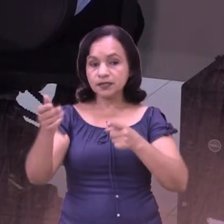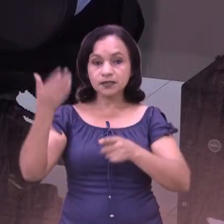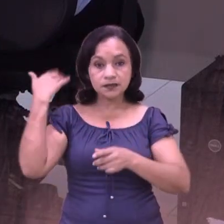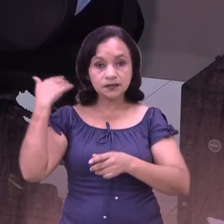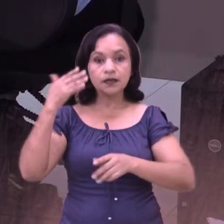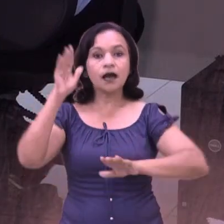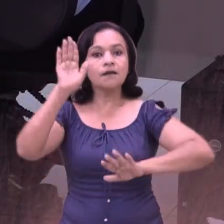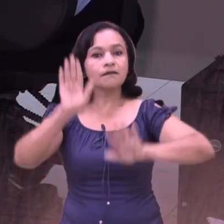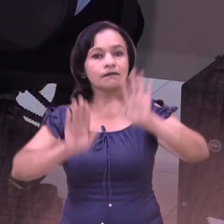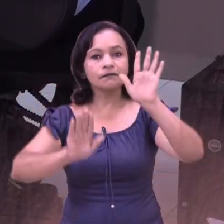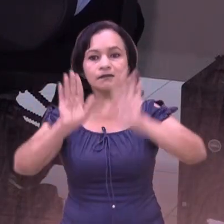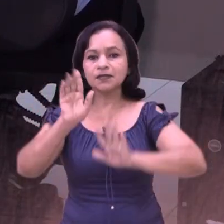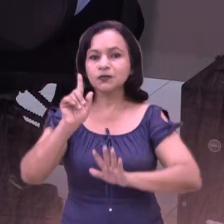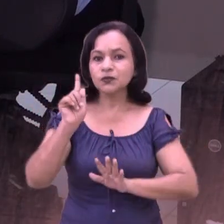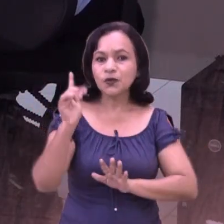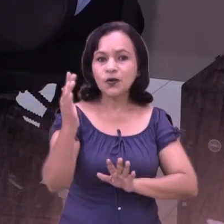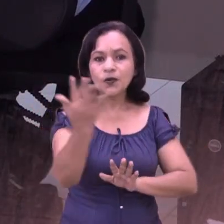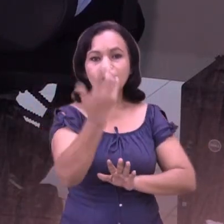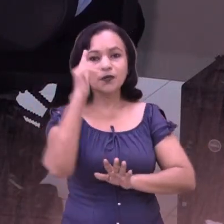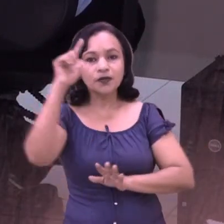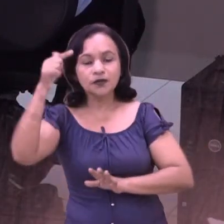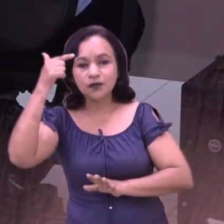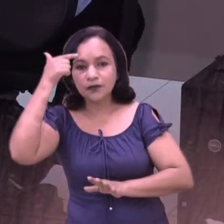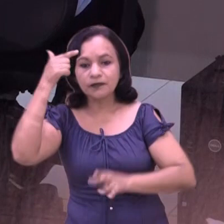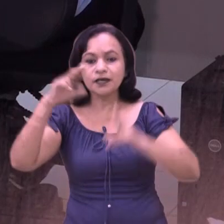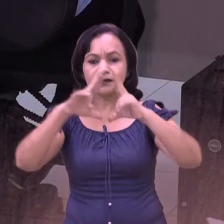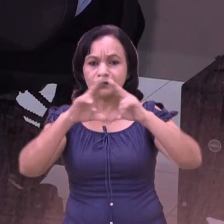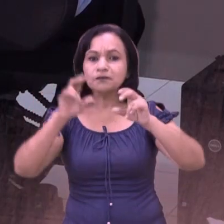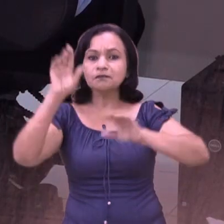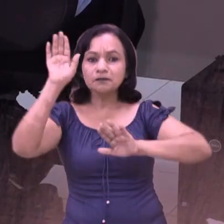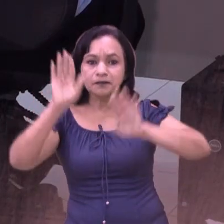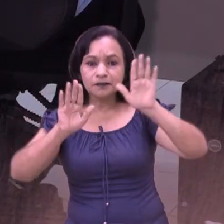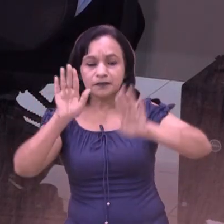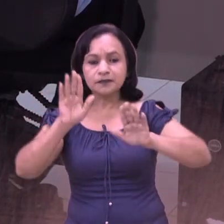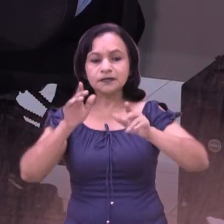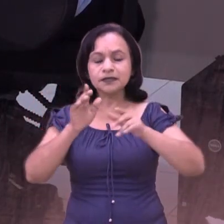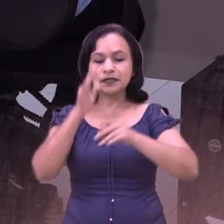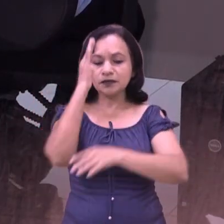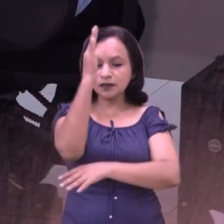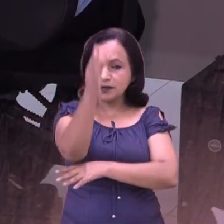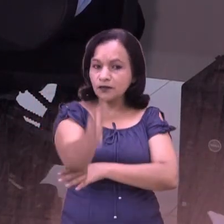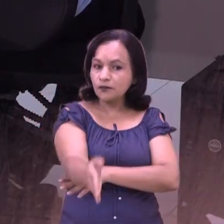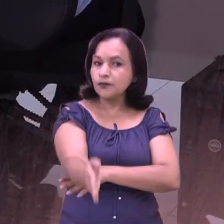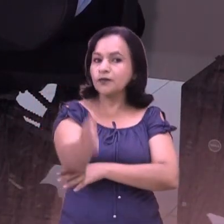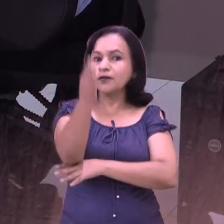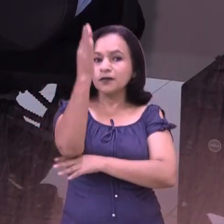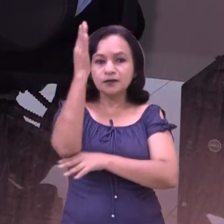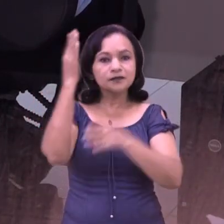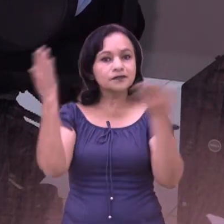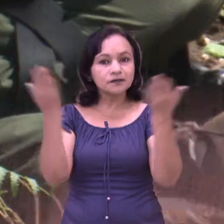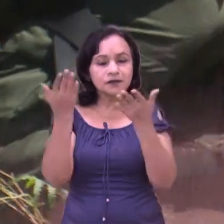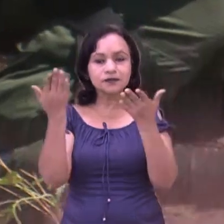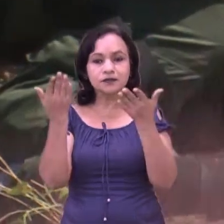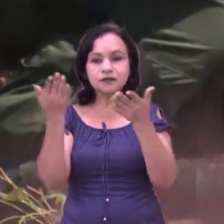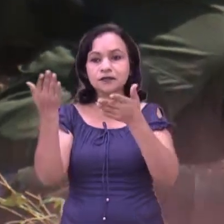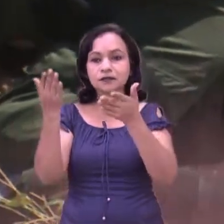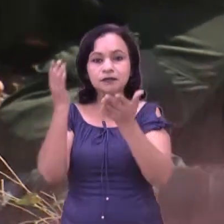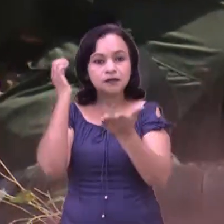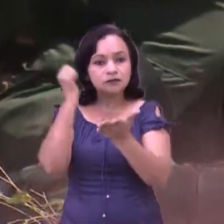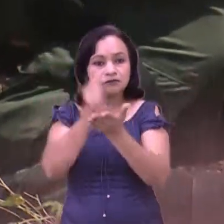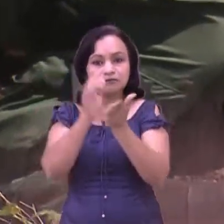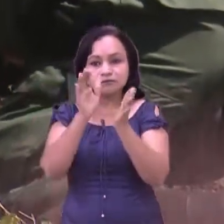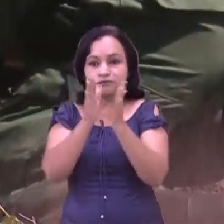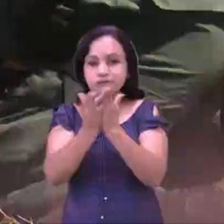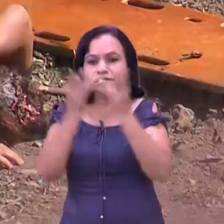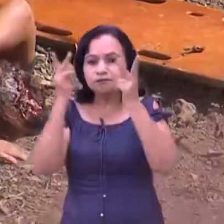donde se tuvo una participación de prácticamente todo el Estado, el gobierno, desde la zona fronteriza, incluyendo